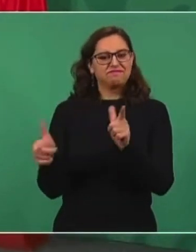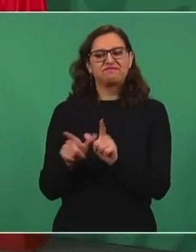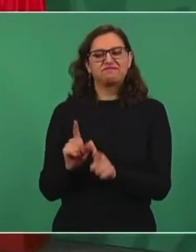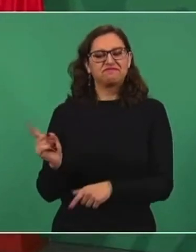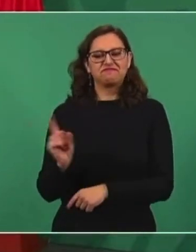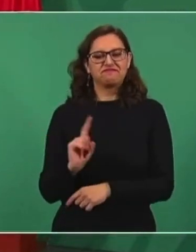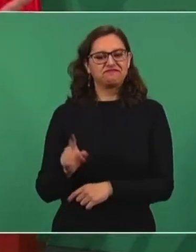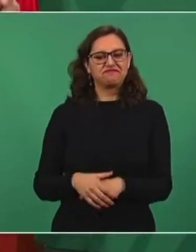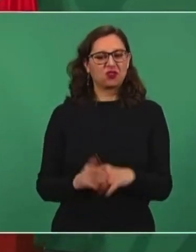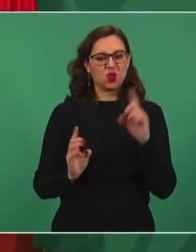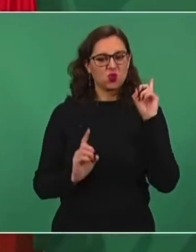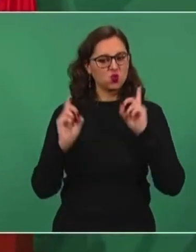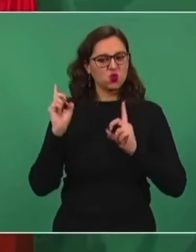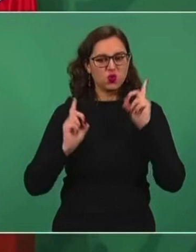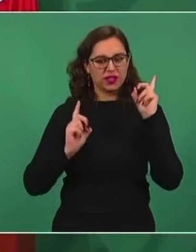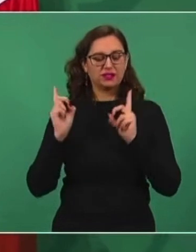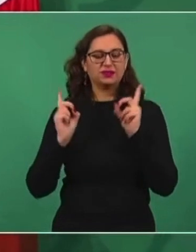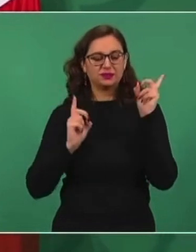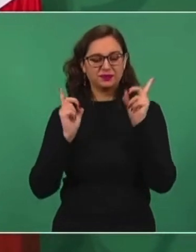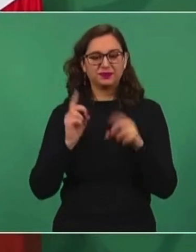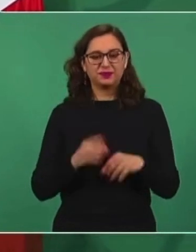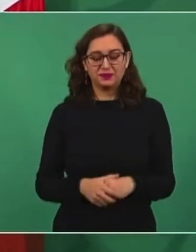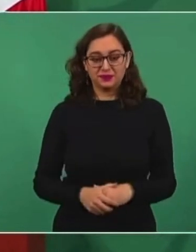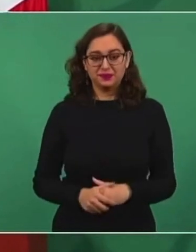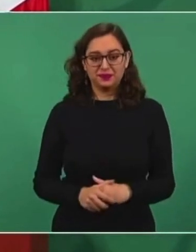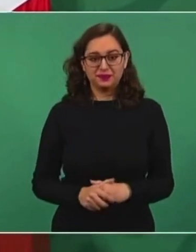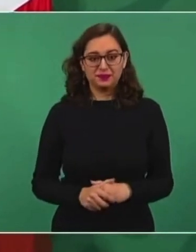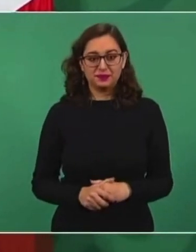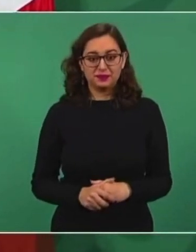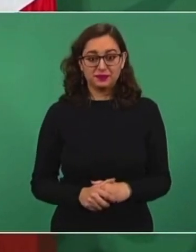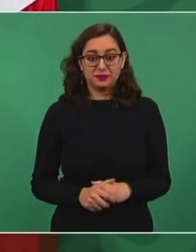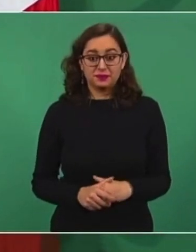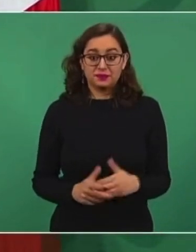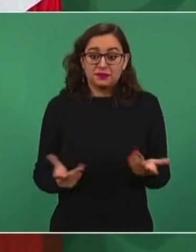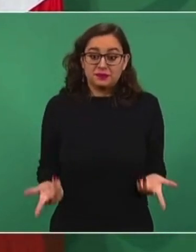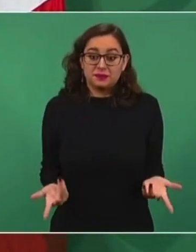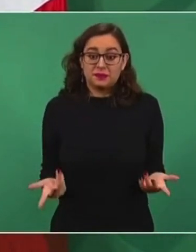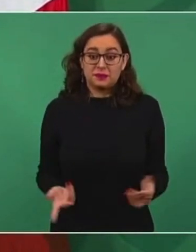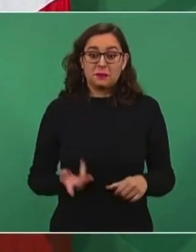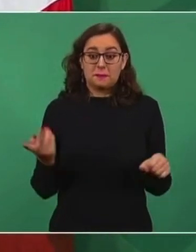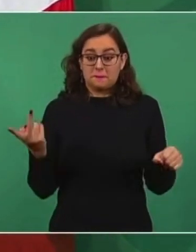suele pasar que los extremos